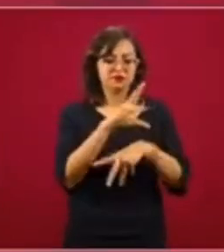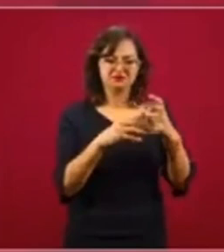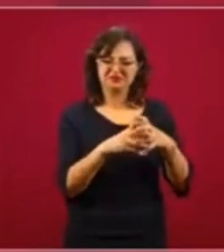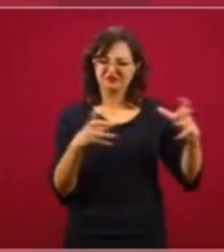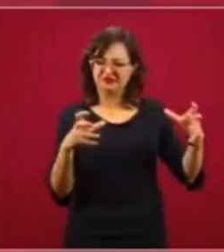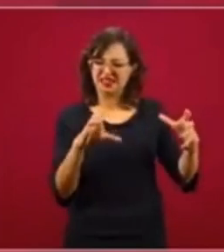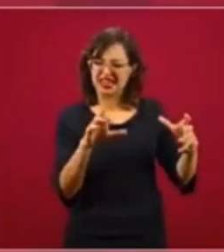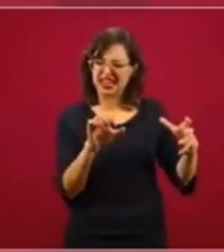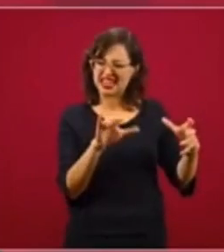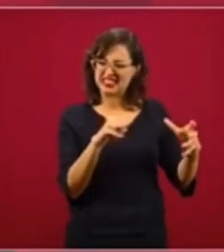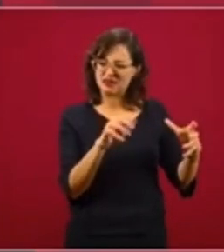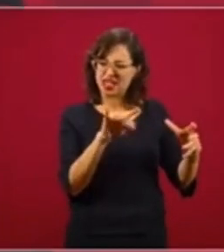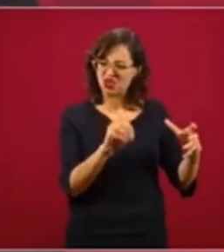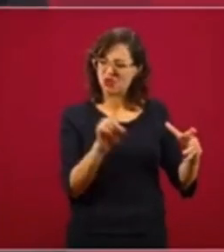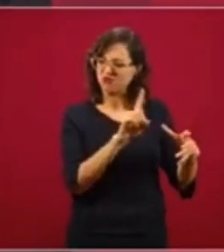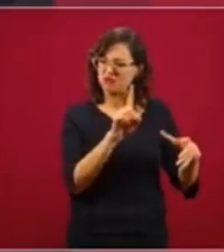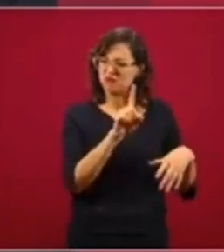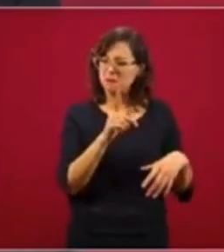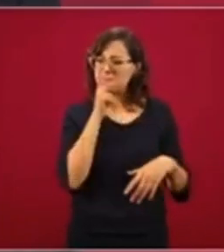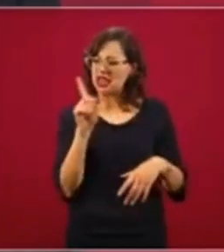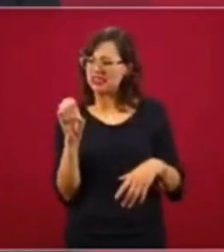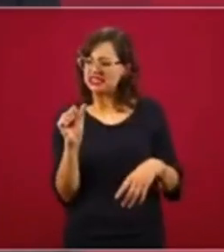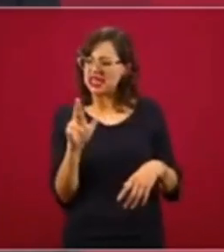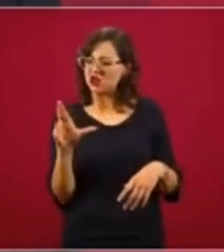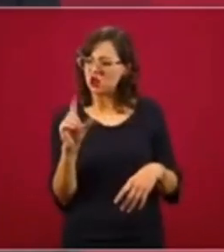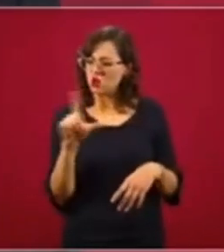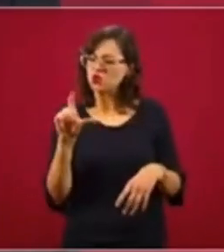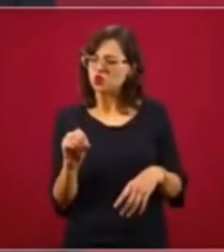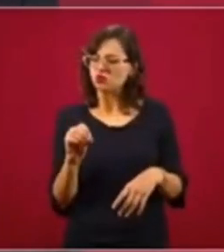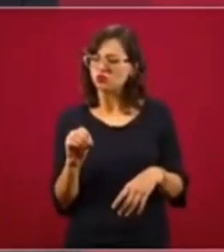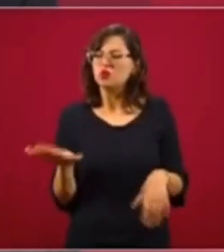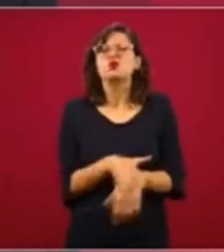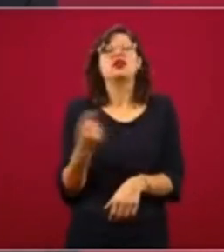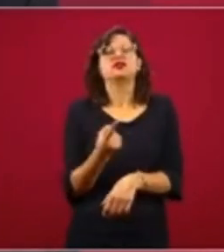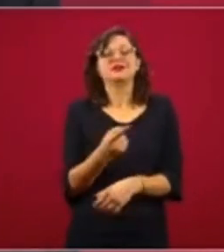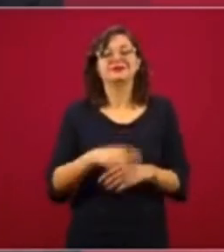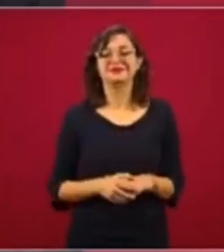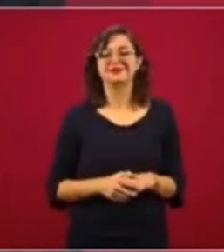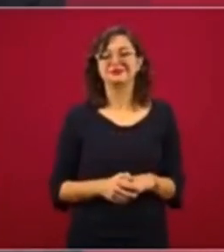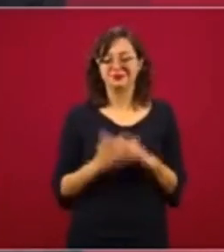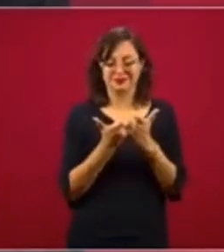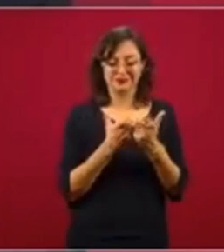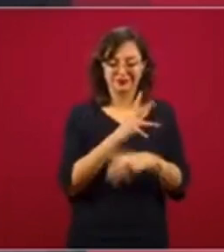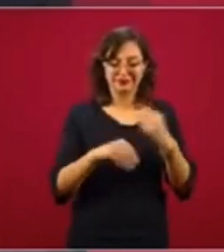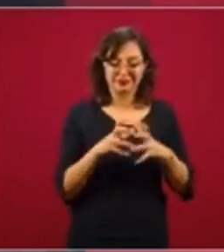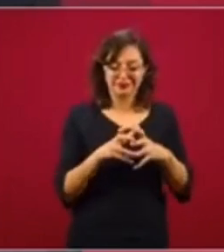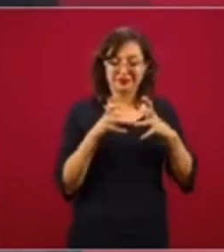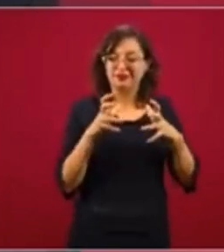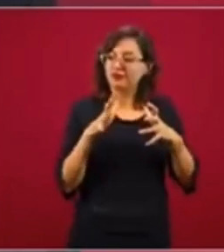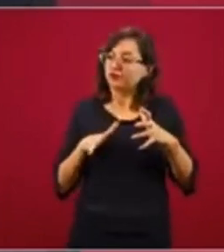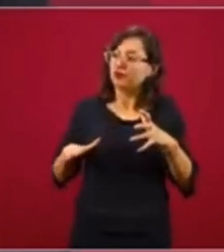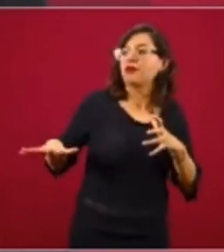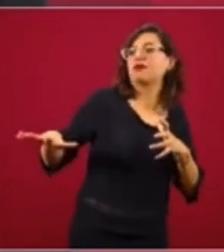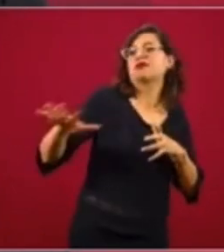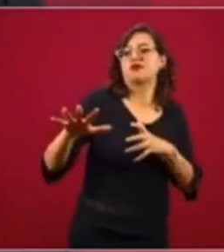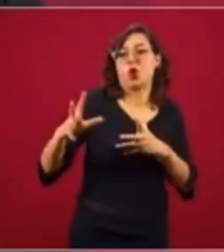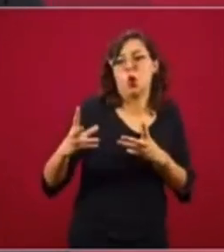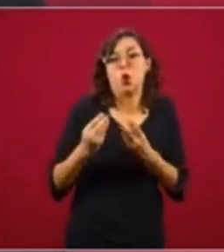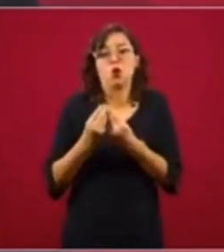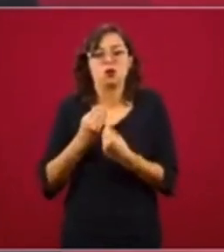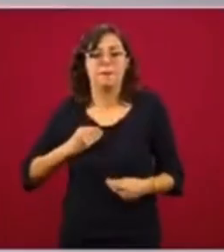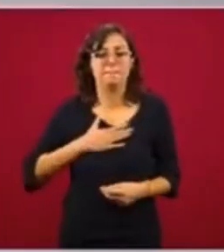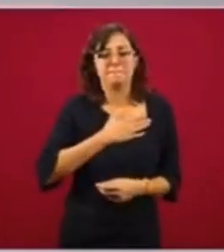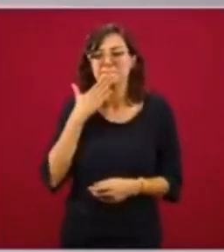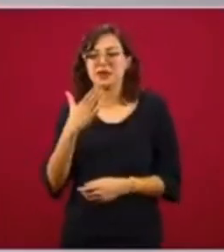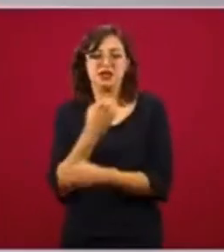crecimiento. Se usaba más desarrollo. Porque tenía una connotación más amplia. Tenía que ver con el bienestar,